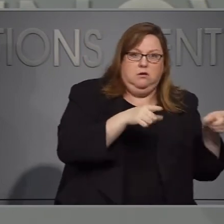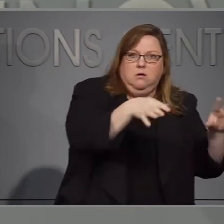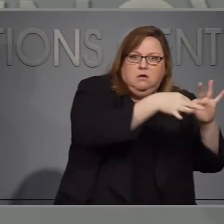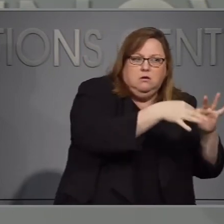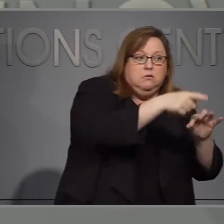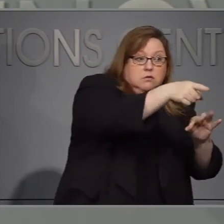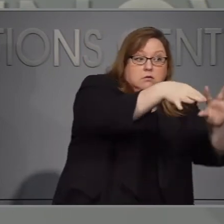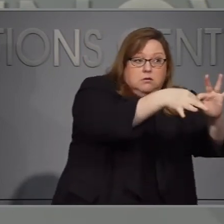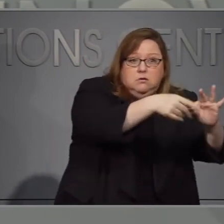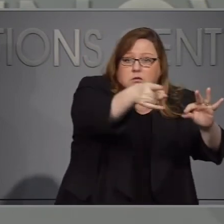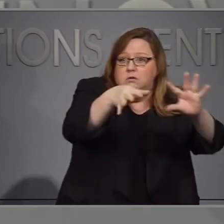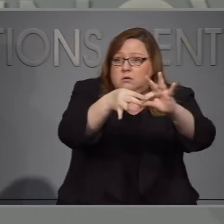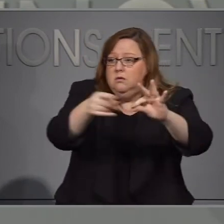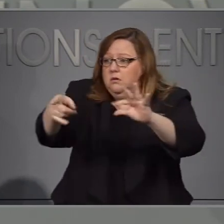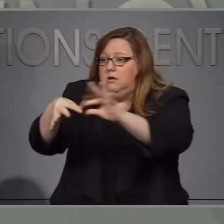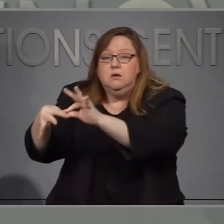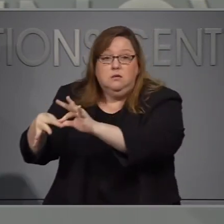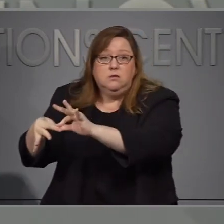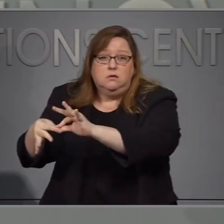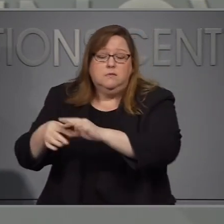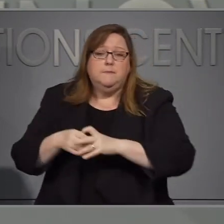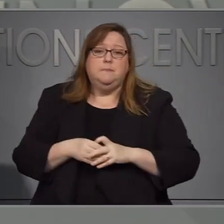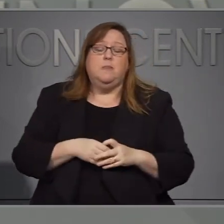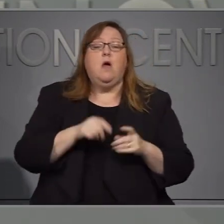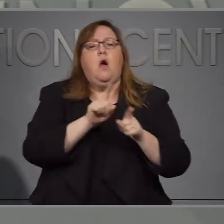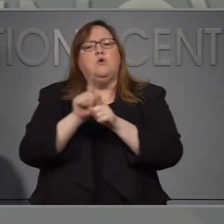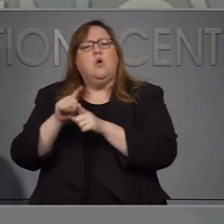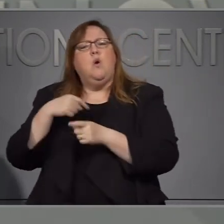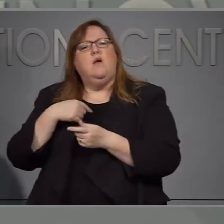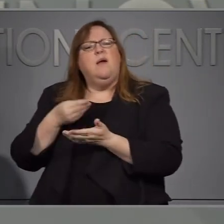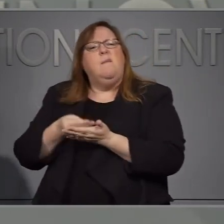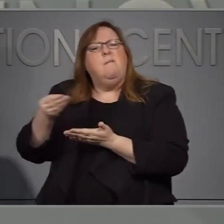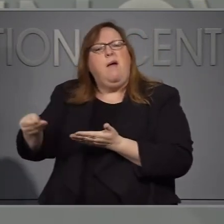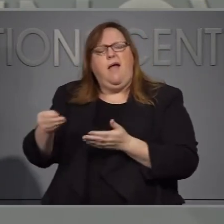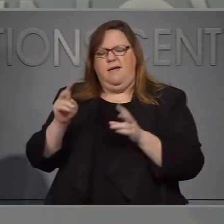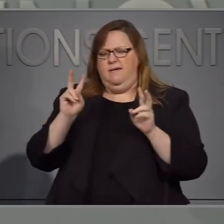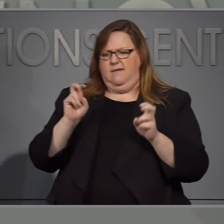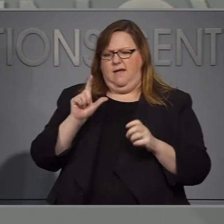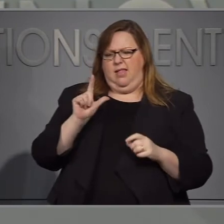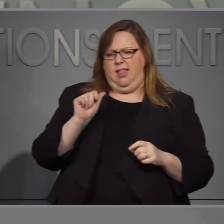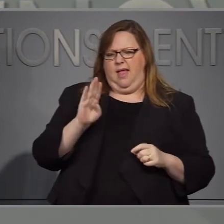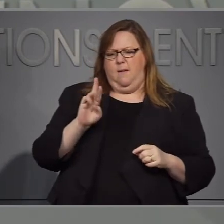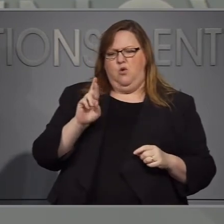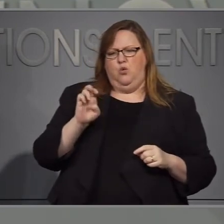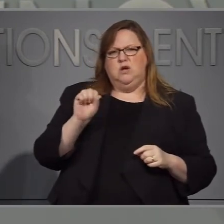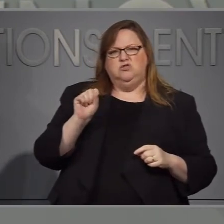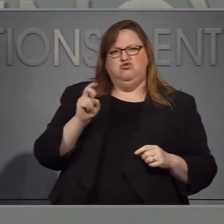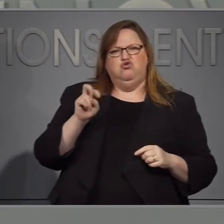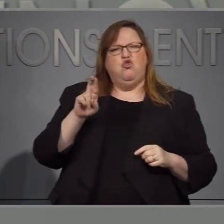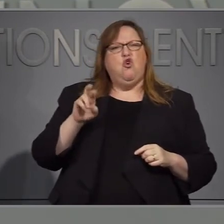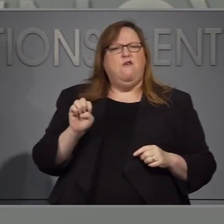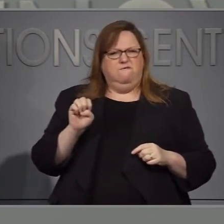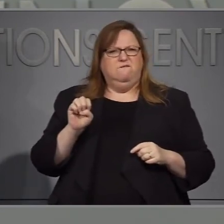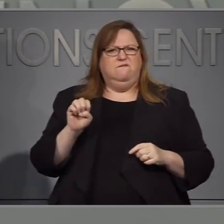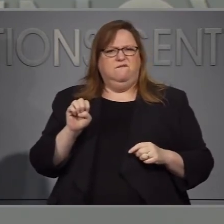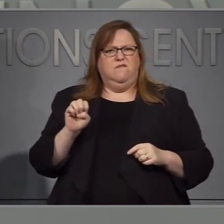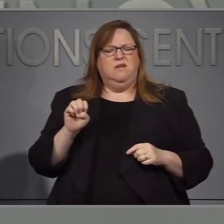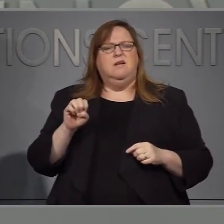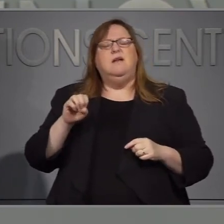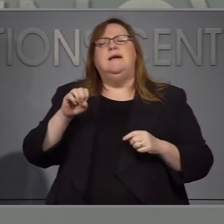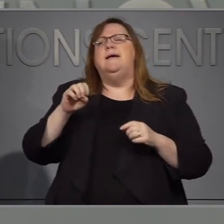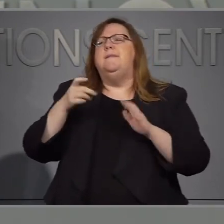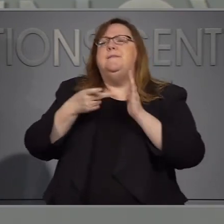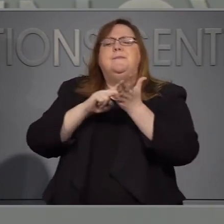sitios de prueba y también ustedes van a ver que nuestros procesos de para pedir